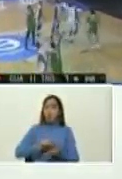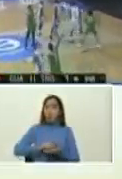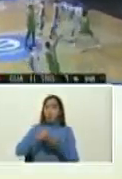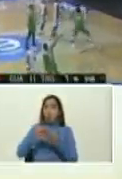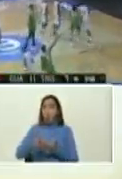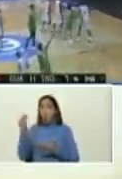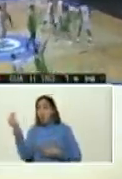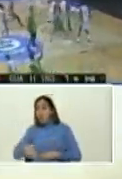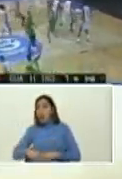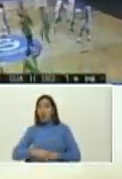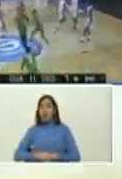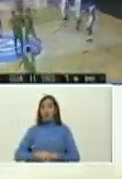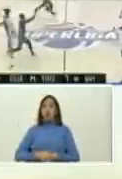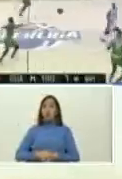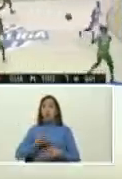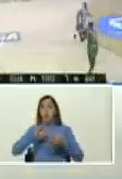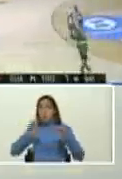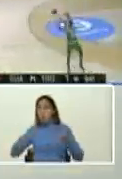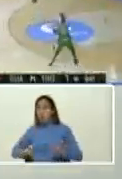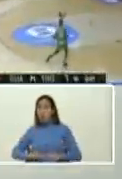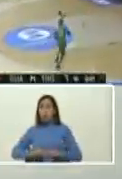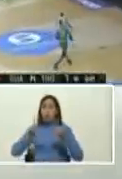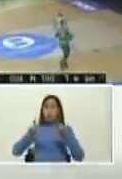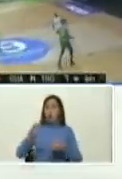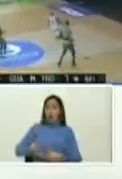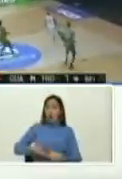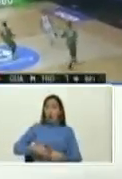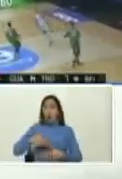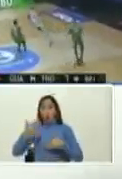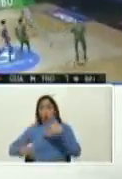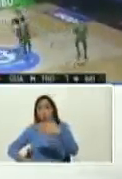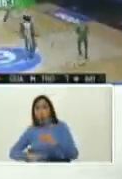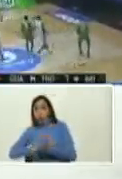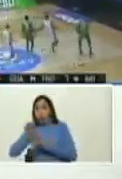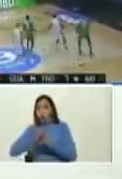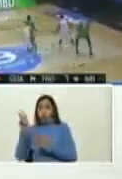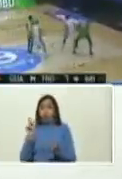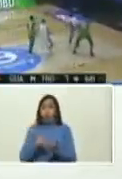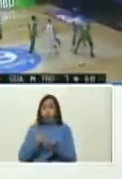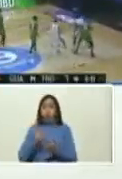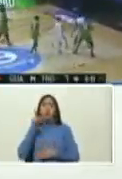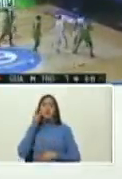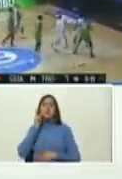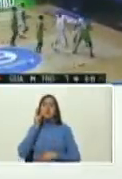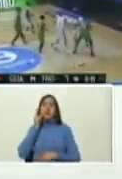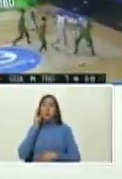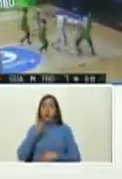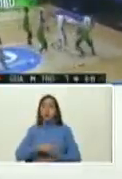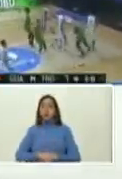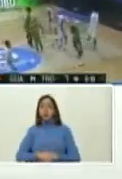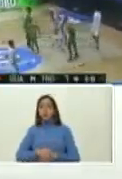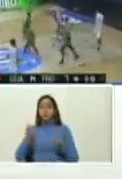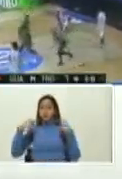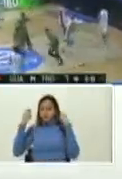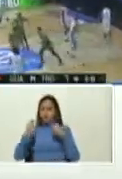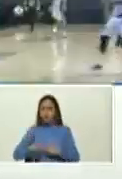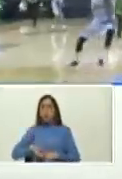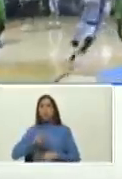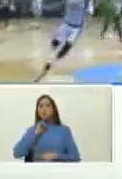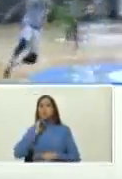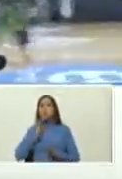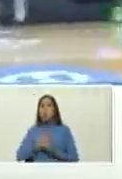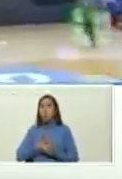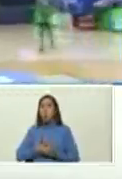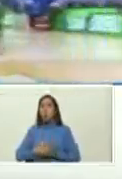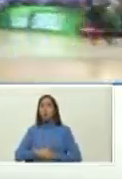presidente cuando estuvo en los Juegos Olímpicos es decir que va en crecimiento hoy ganan medalla de bronce en el